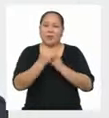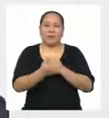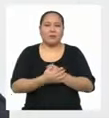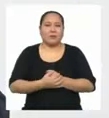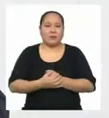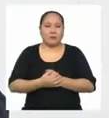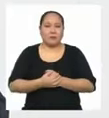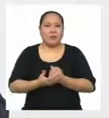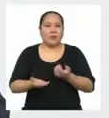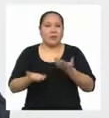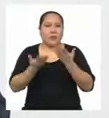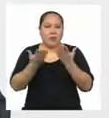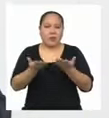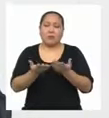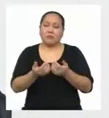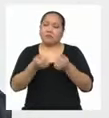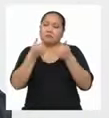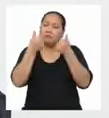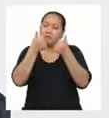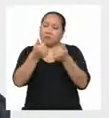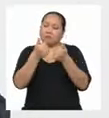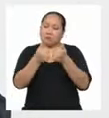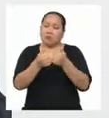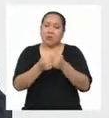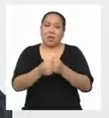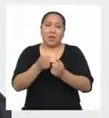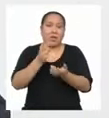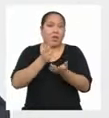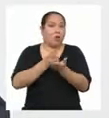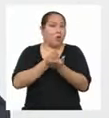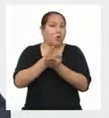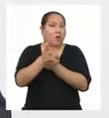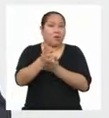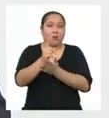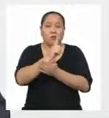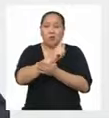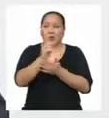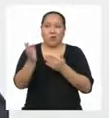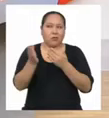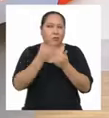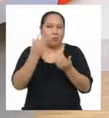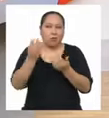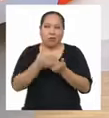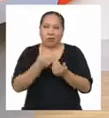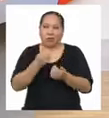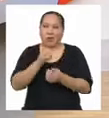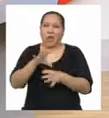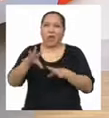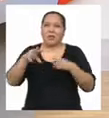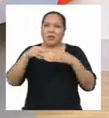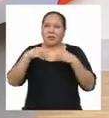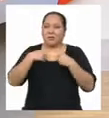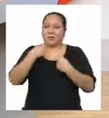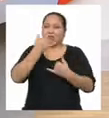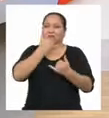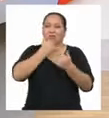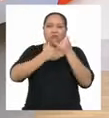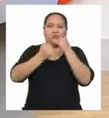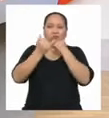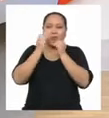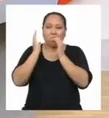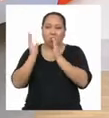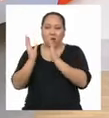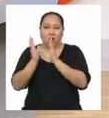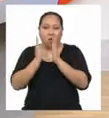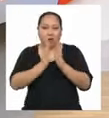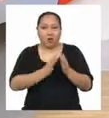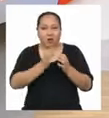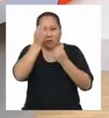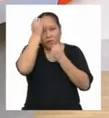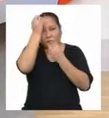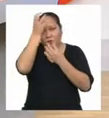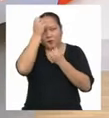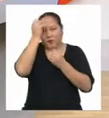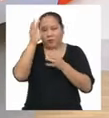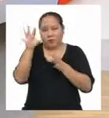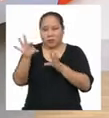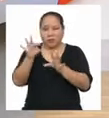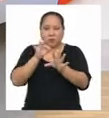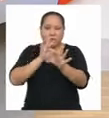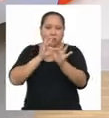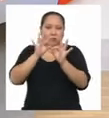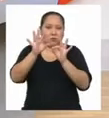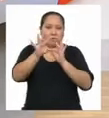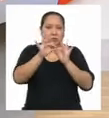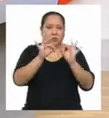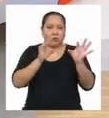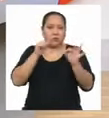valora Mucho la sinceridad No es fácil Reconocer Los errores Organicemos La información Clave Que hemos podido